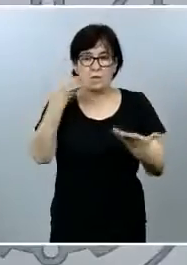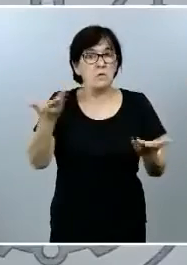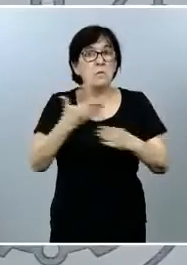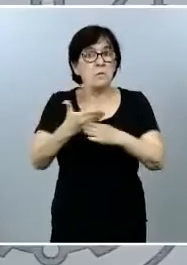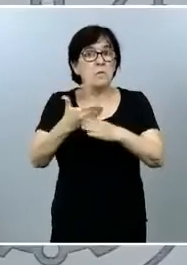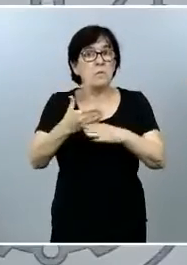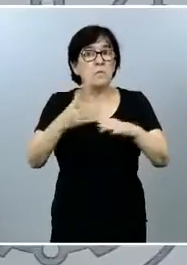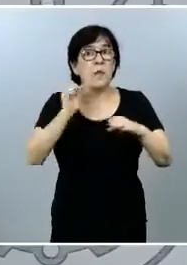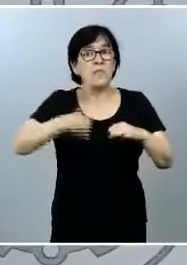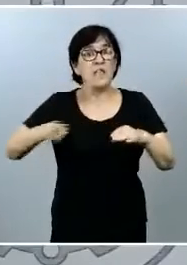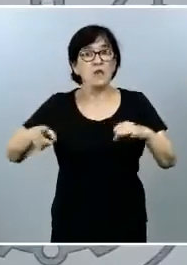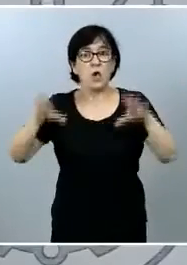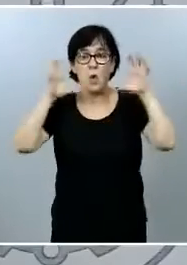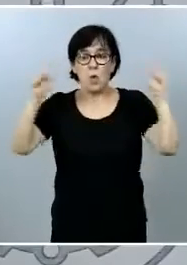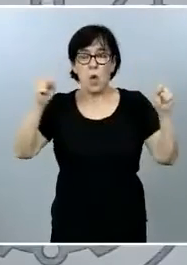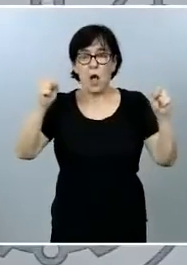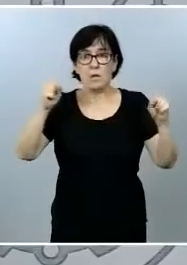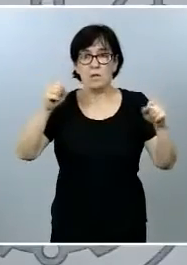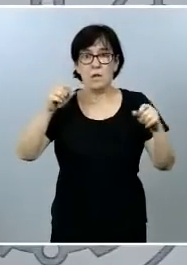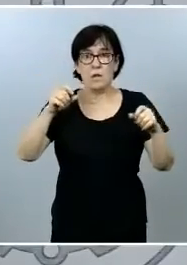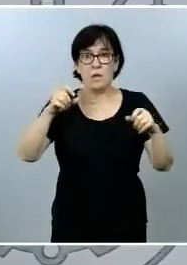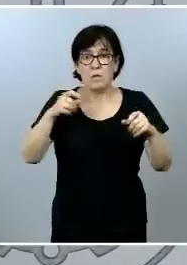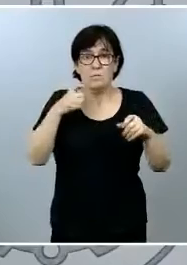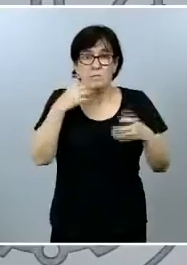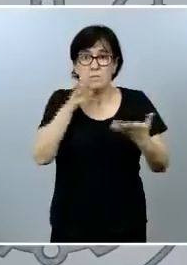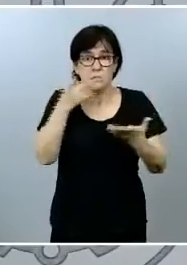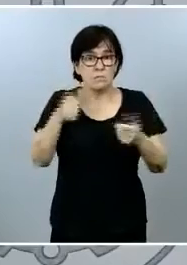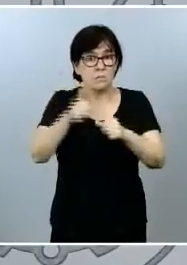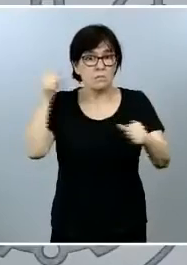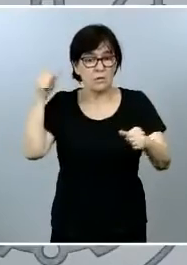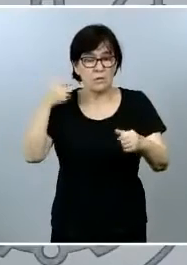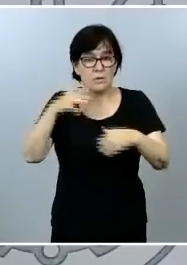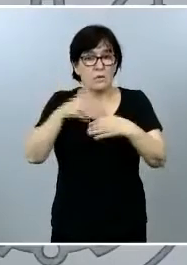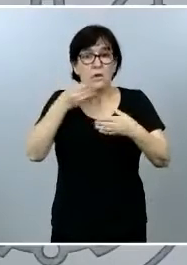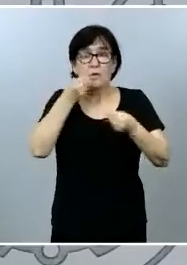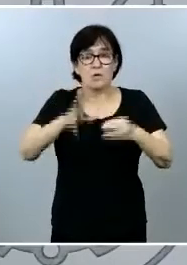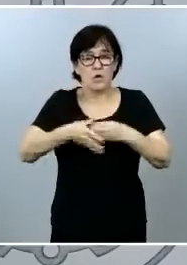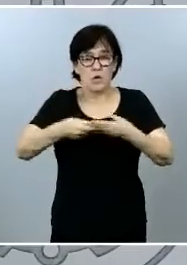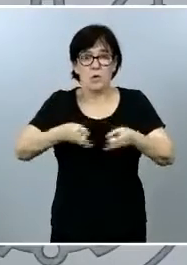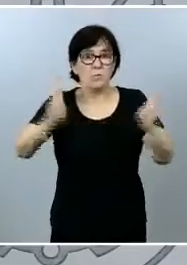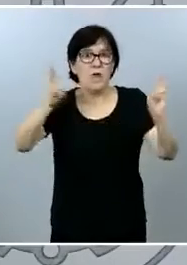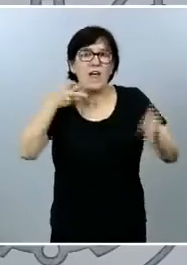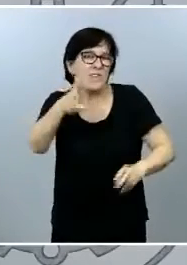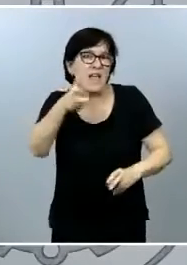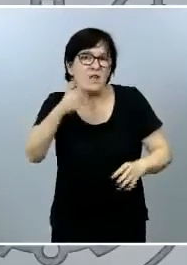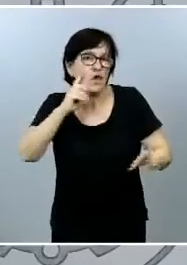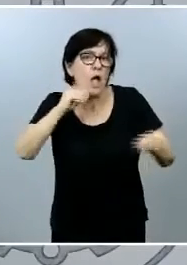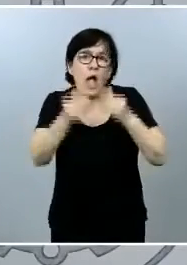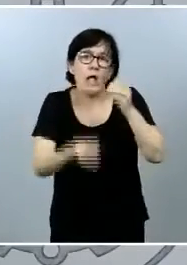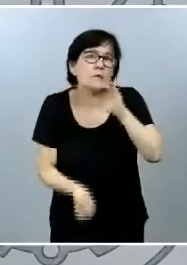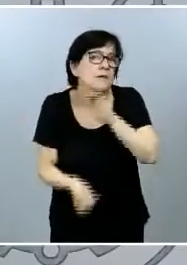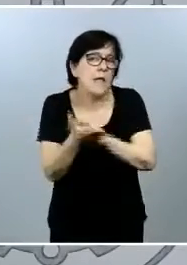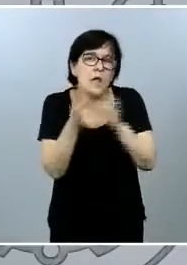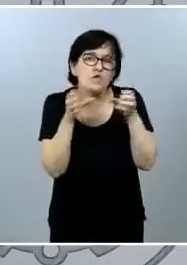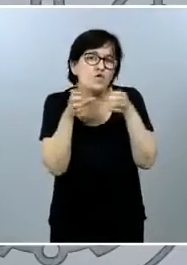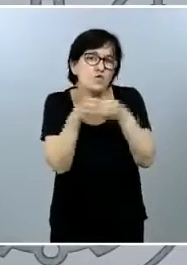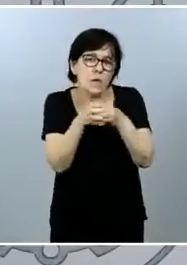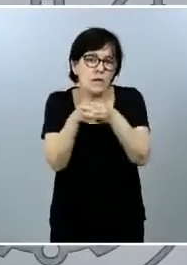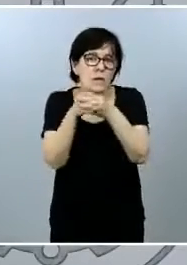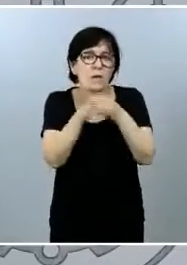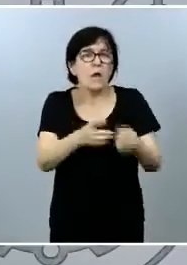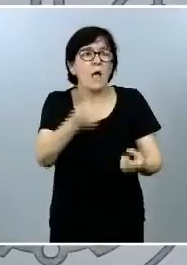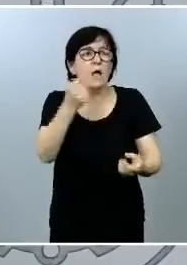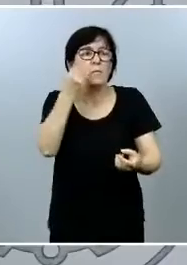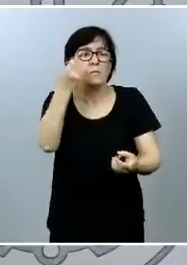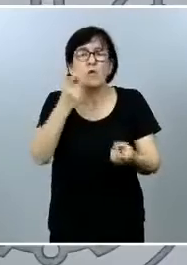en toda nuestra historia democrática tienen derecho a conformar sus equipos hay pocos pero hay un